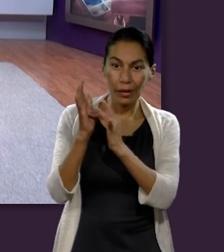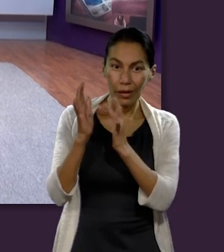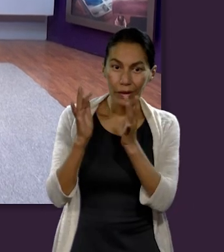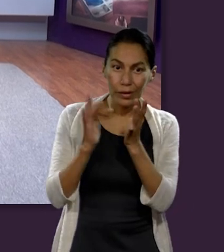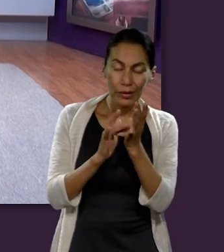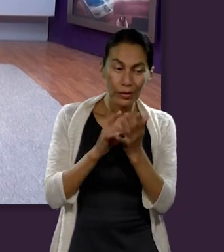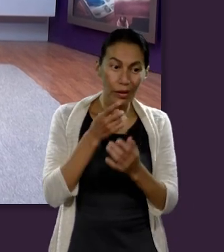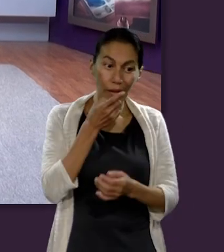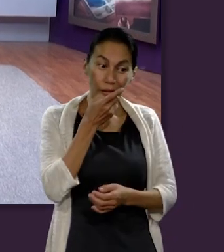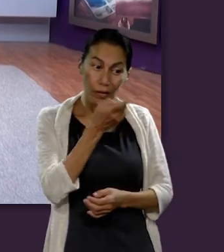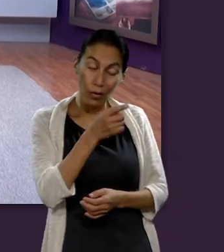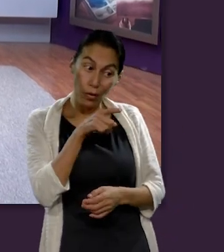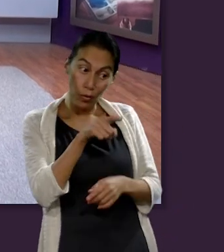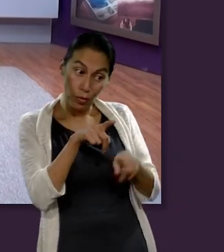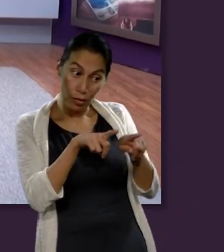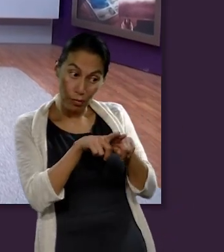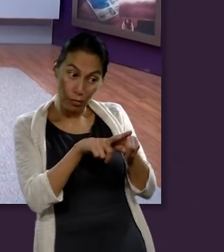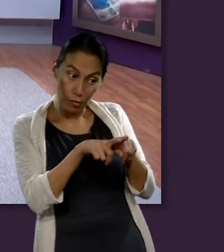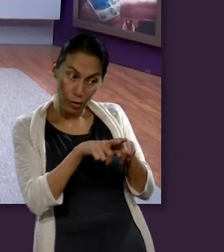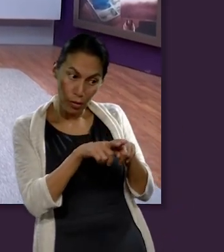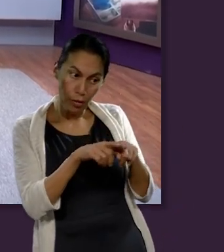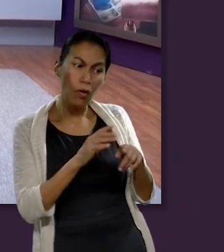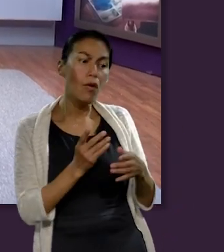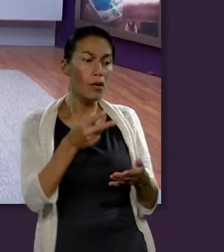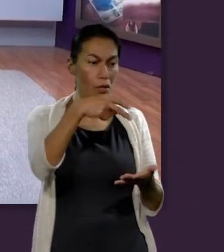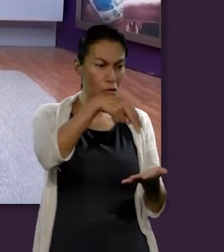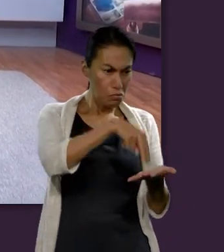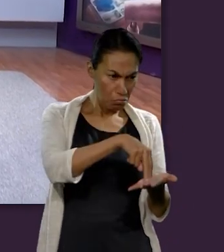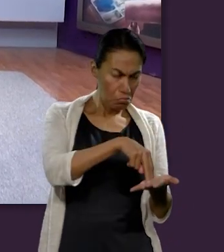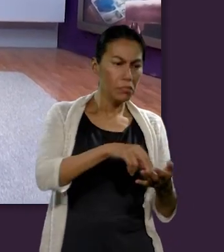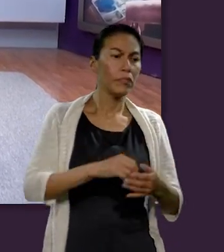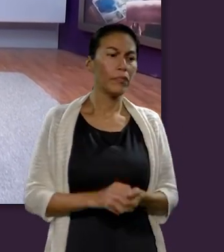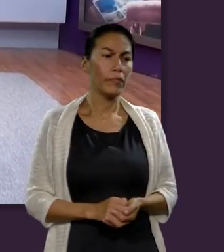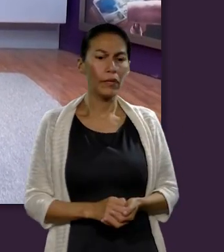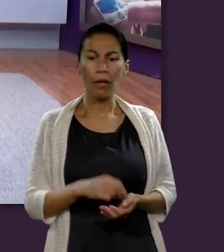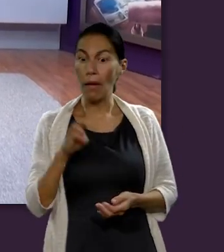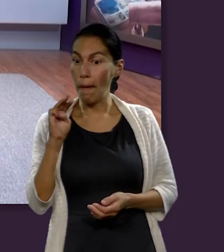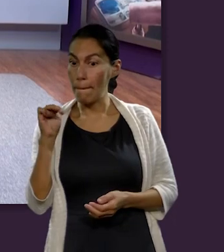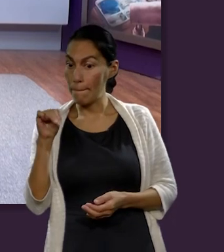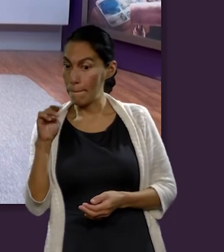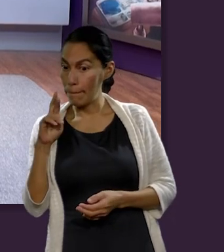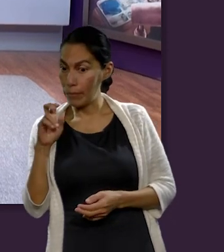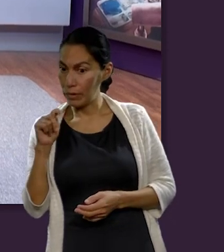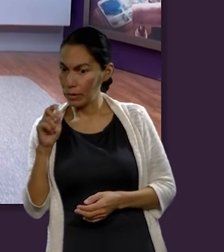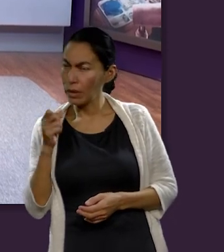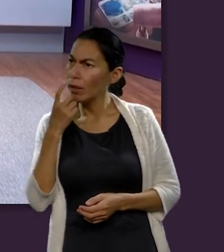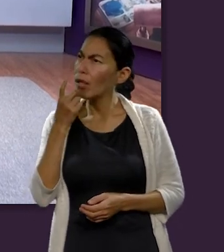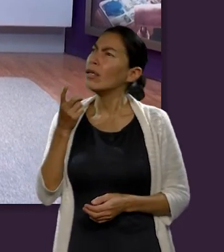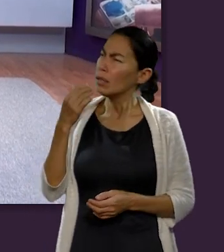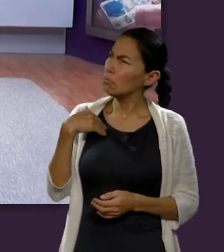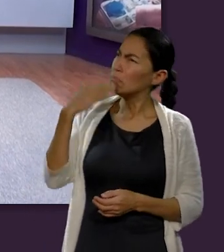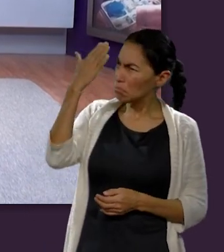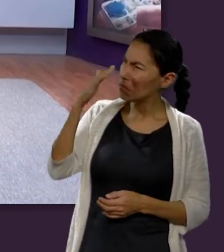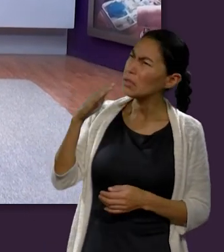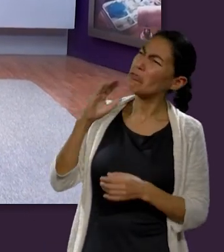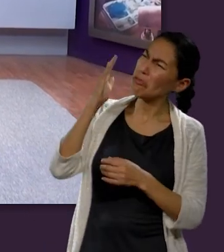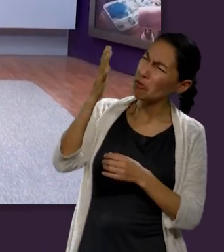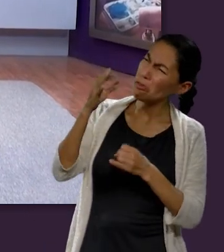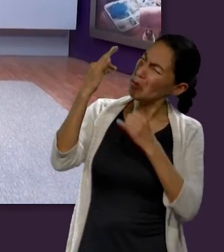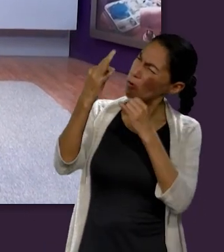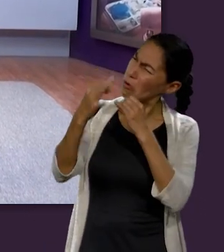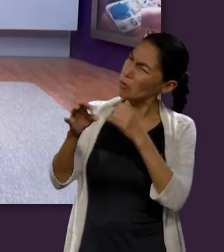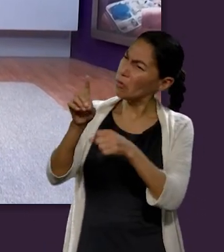Jesús le dijo, tu hermano resucitará. Marta le dijo, yo sé que resucitará en la